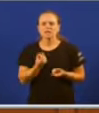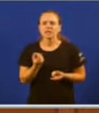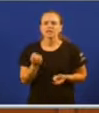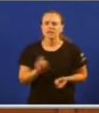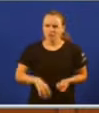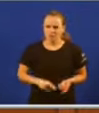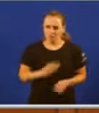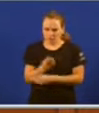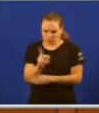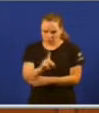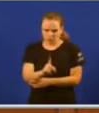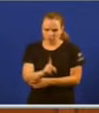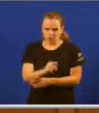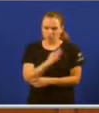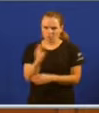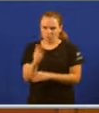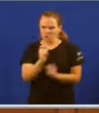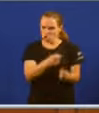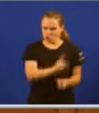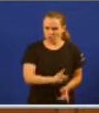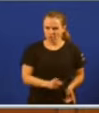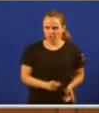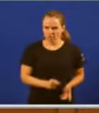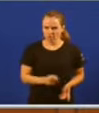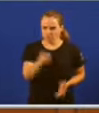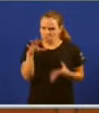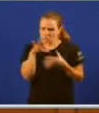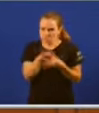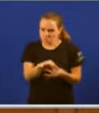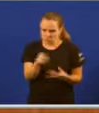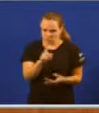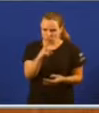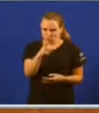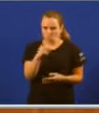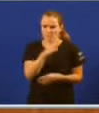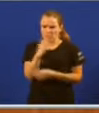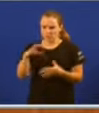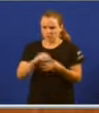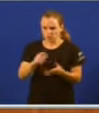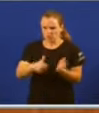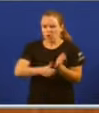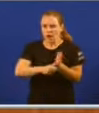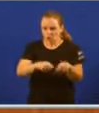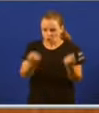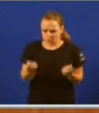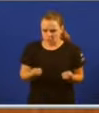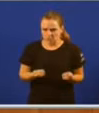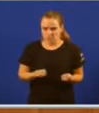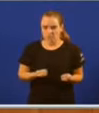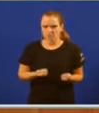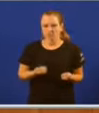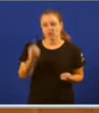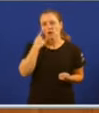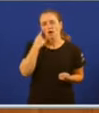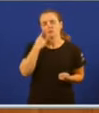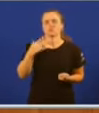Partido Popular, non, non fixas adjudicacións o Partido Popular, vostedes non está vinculado co PP, rompeu o carné, por favor, señor Feijó, non nos